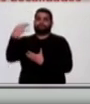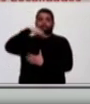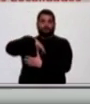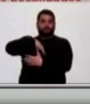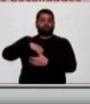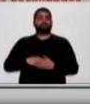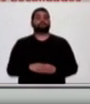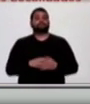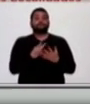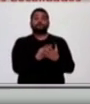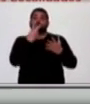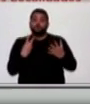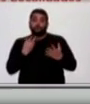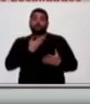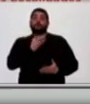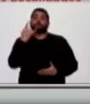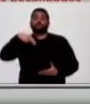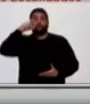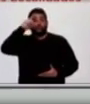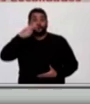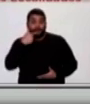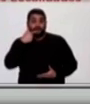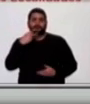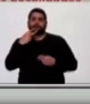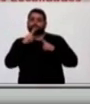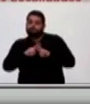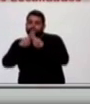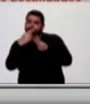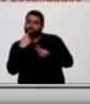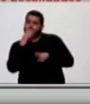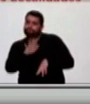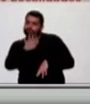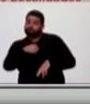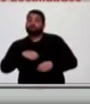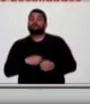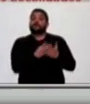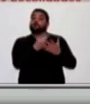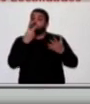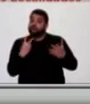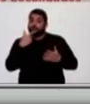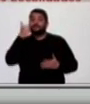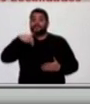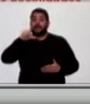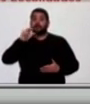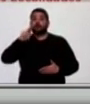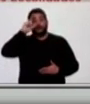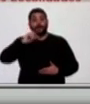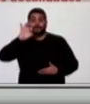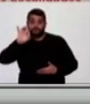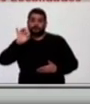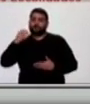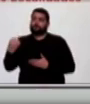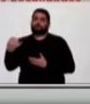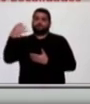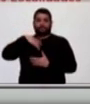Dos de la localidad de Funes, que se encuentran en investigación. Dos de la localidad de San Lorenzo, contacto de caso